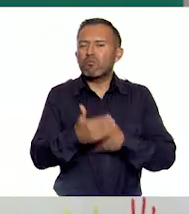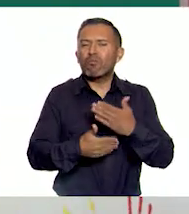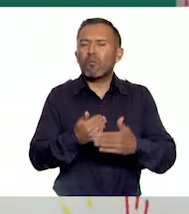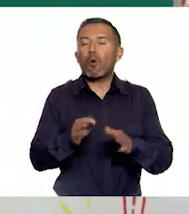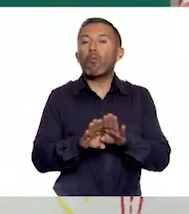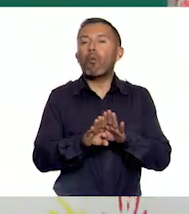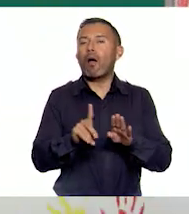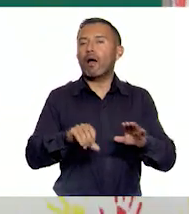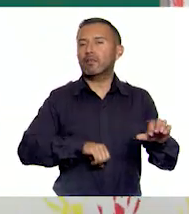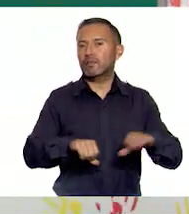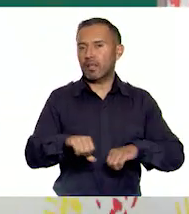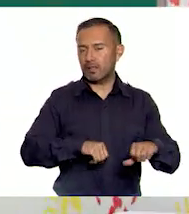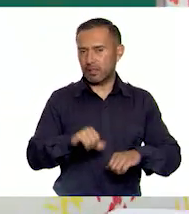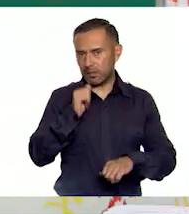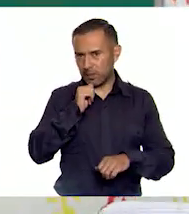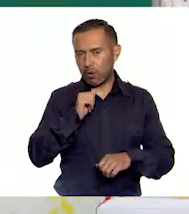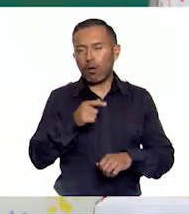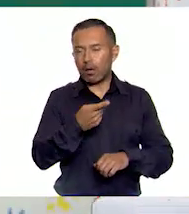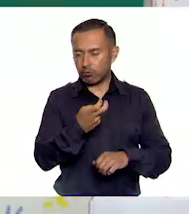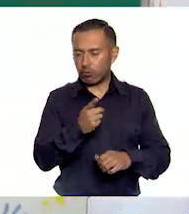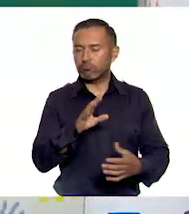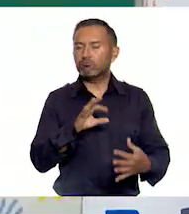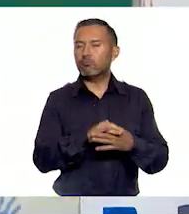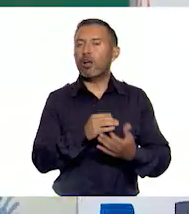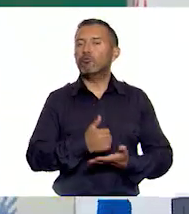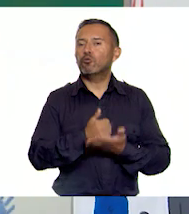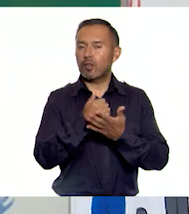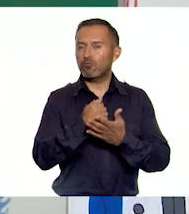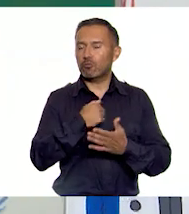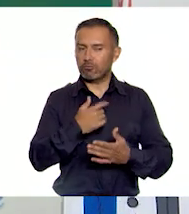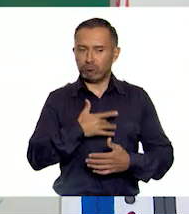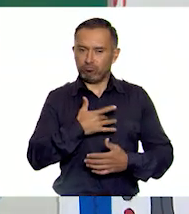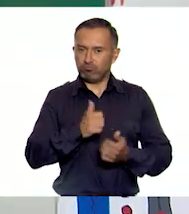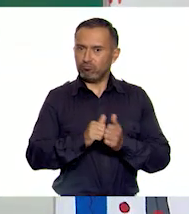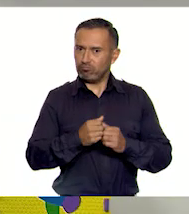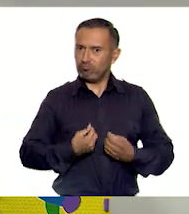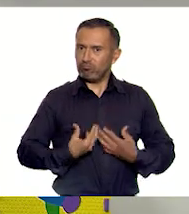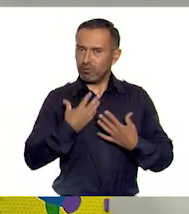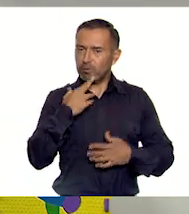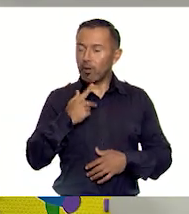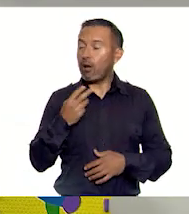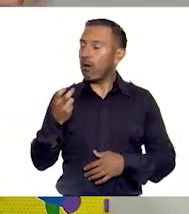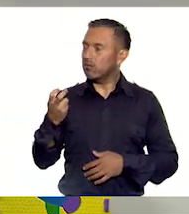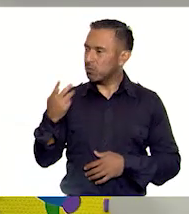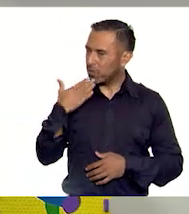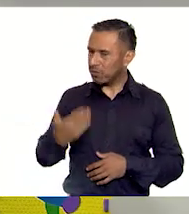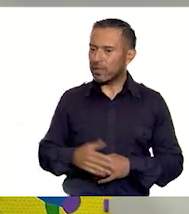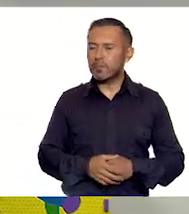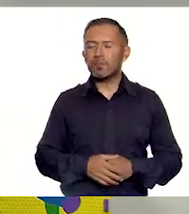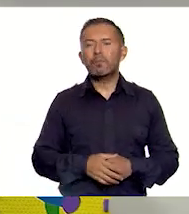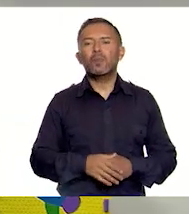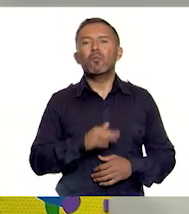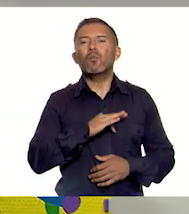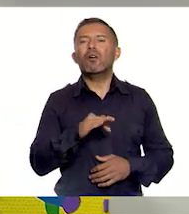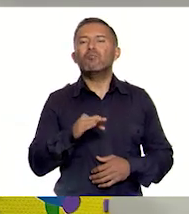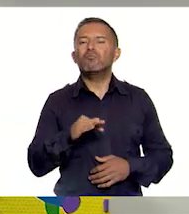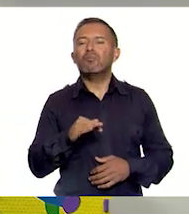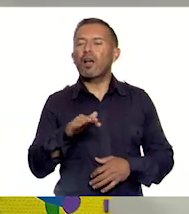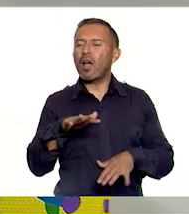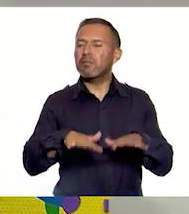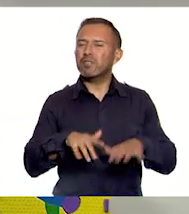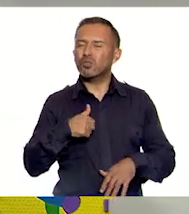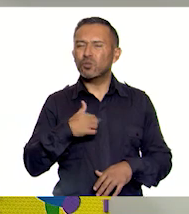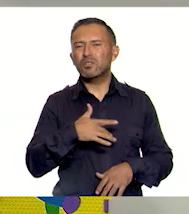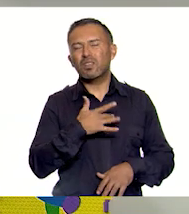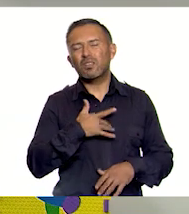siempre va a ser un gran aliado para mejorar nuestro estado de ánimo. Me parece muy bien. ¿Y qué podemos hacer cuando siento que estoy así como